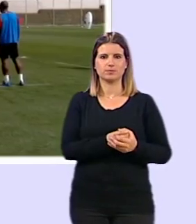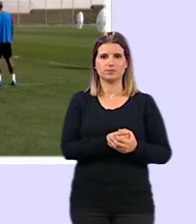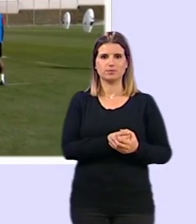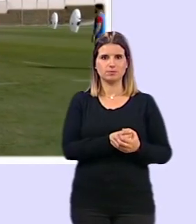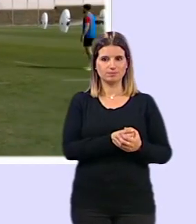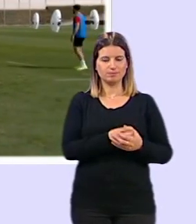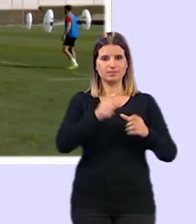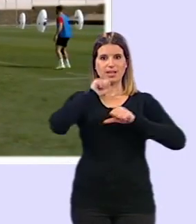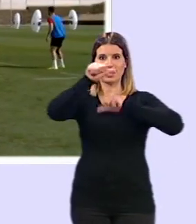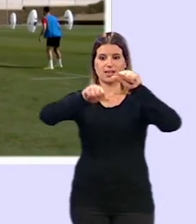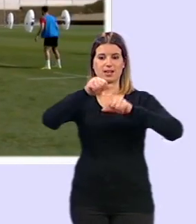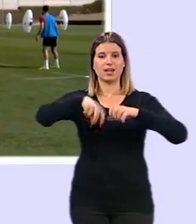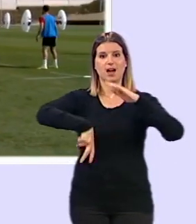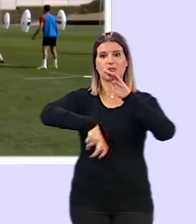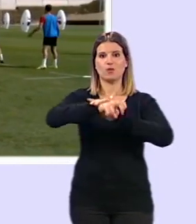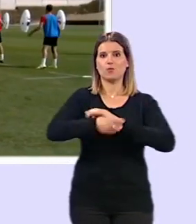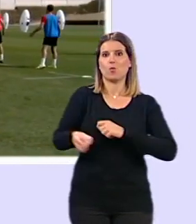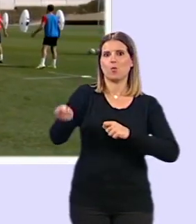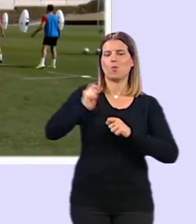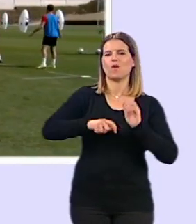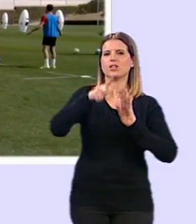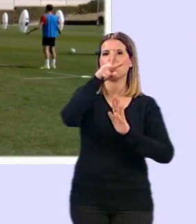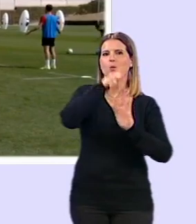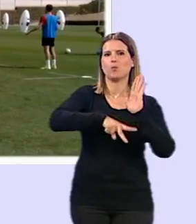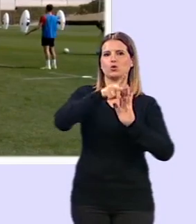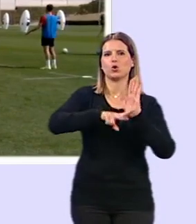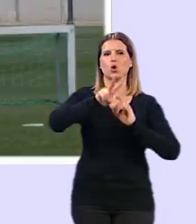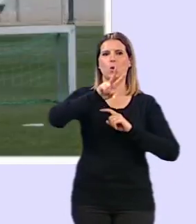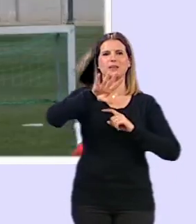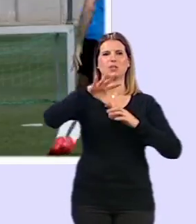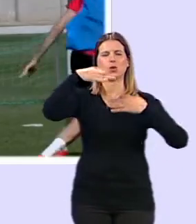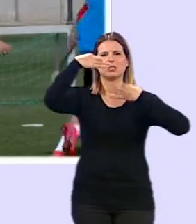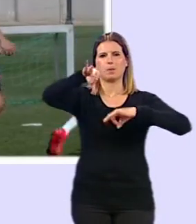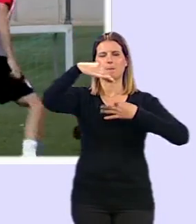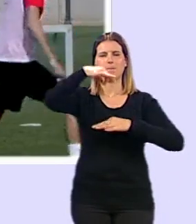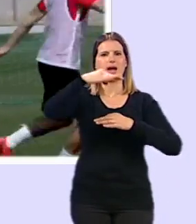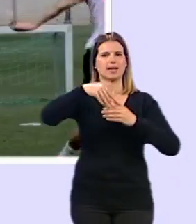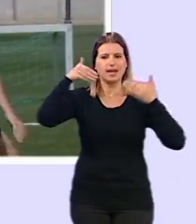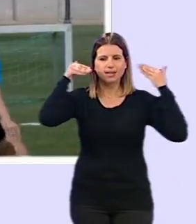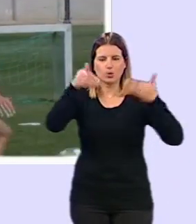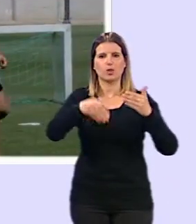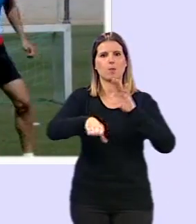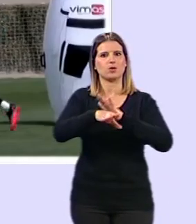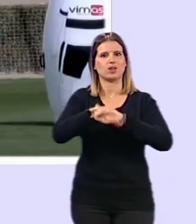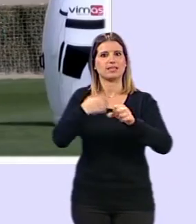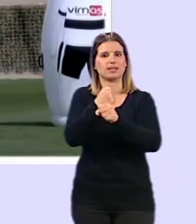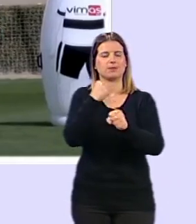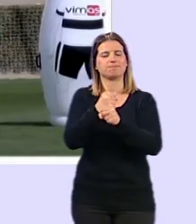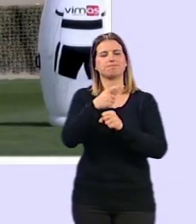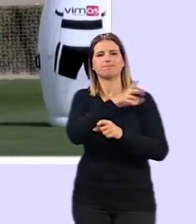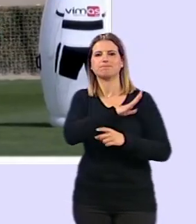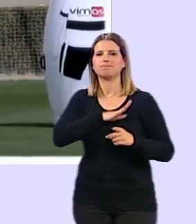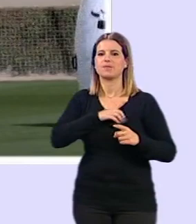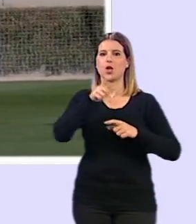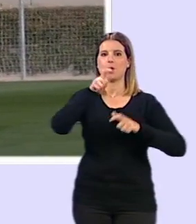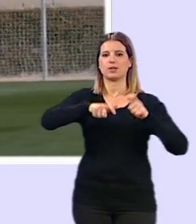la liga de fútbol profesional en un protocolo de 24 páginas de actuación para la vuelta al trabajo prevé la concentración de